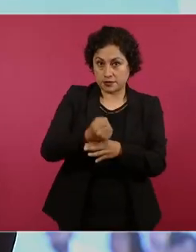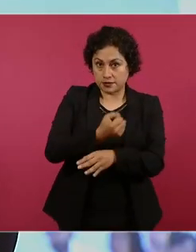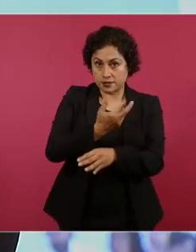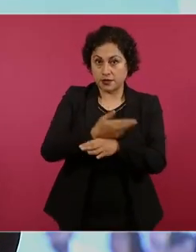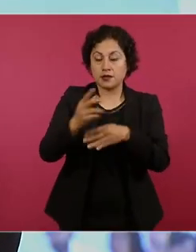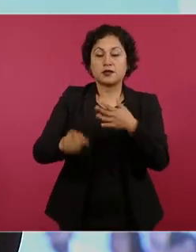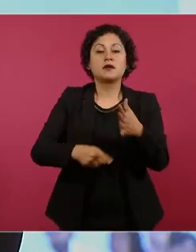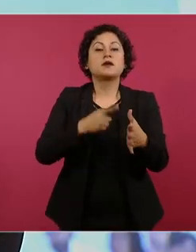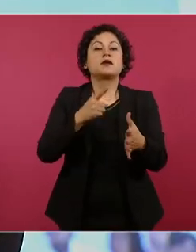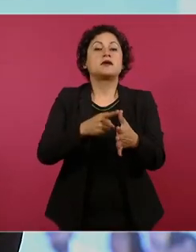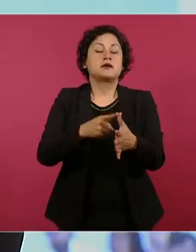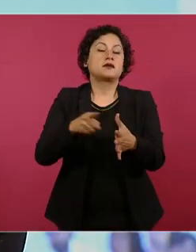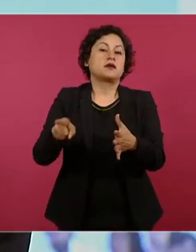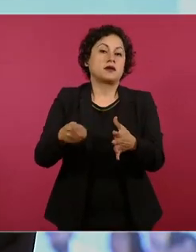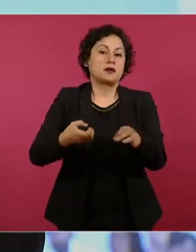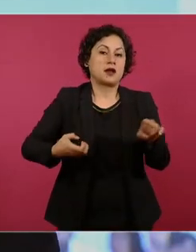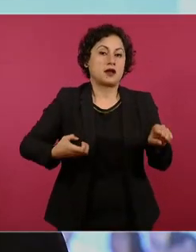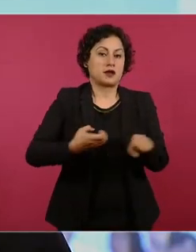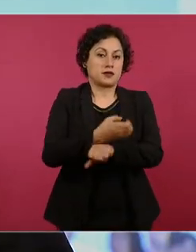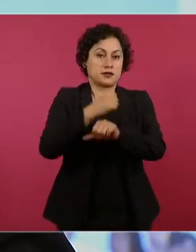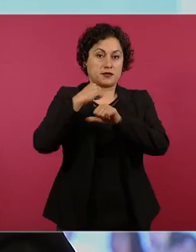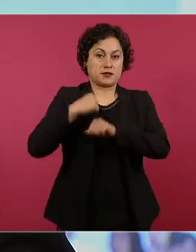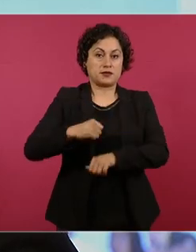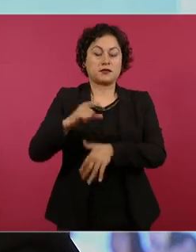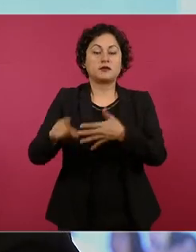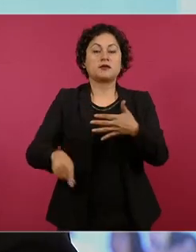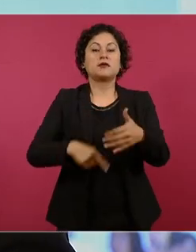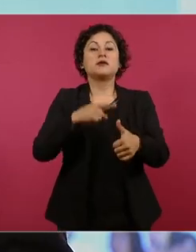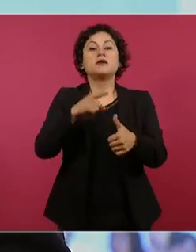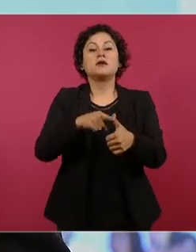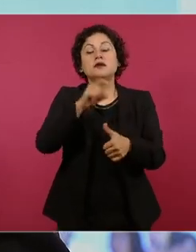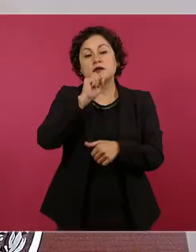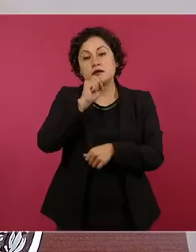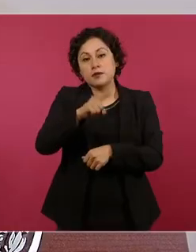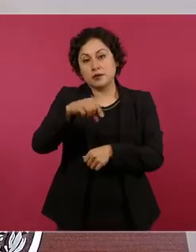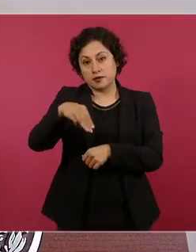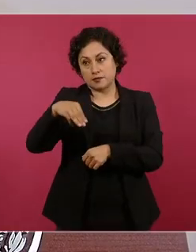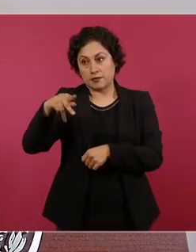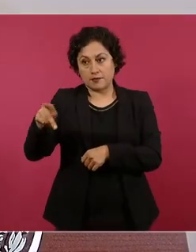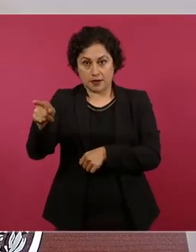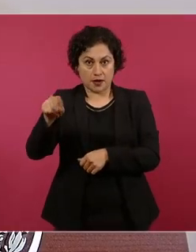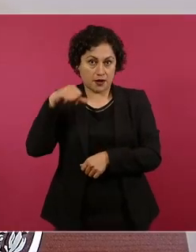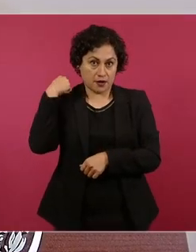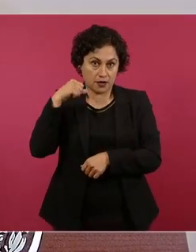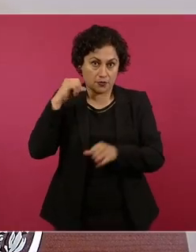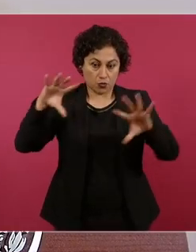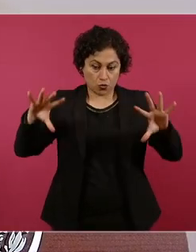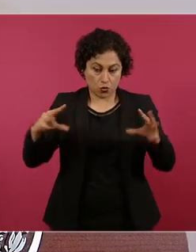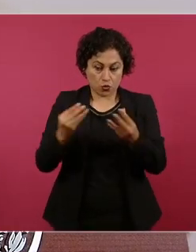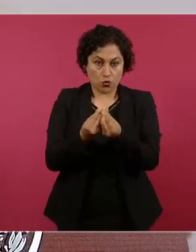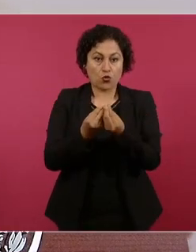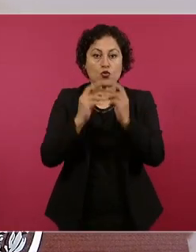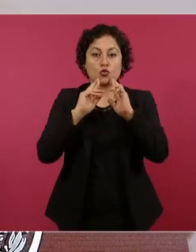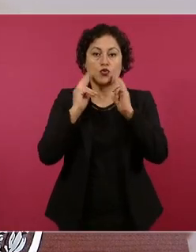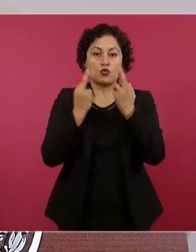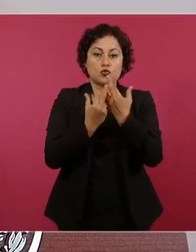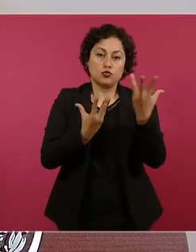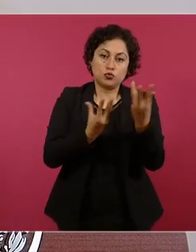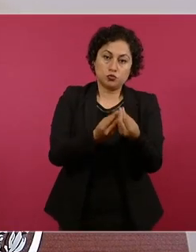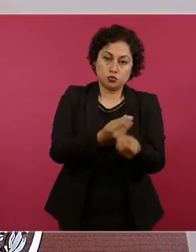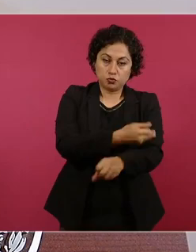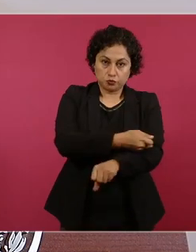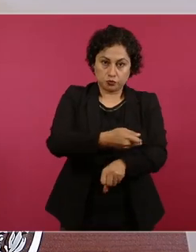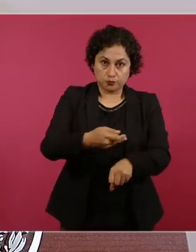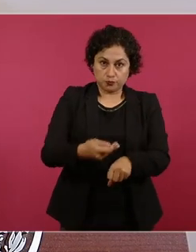y el Ministerio Público de ahí de Acapulco. Las acciones que se han llevado por parte de